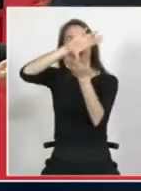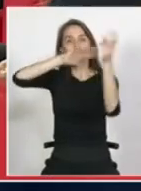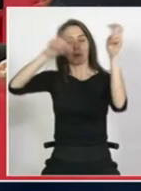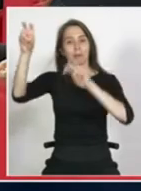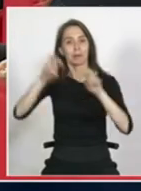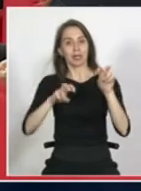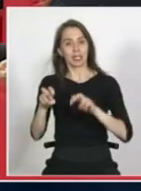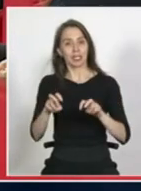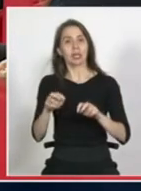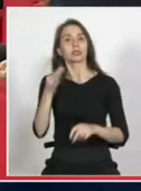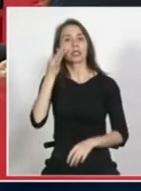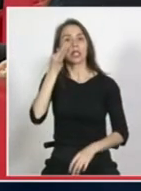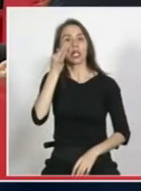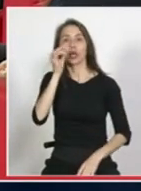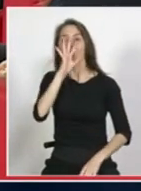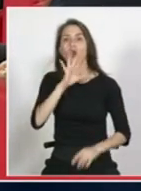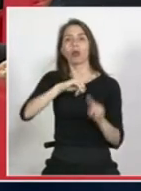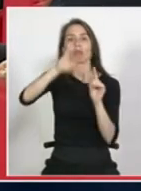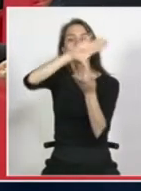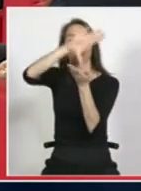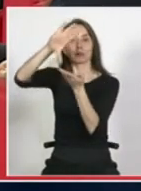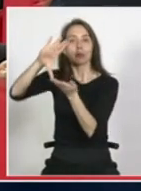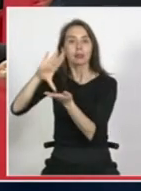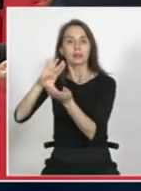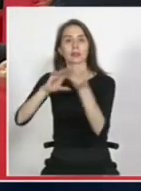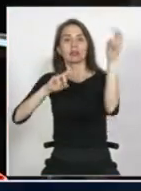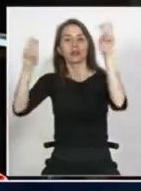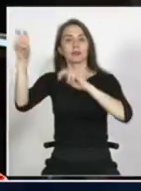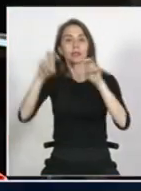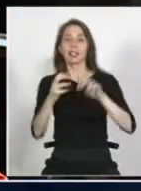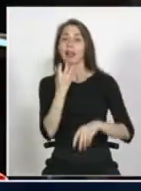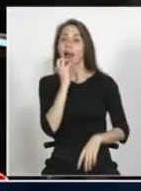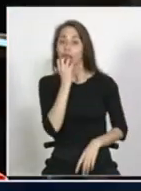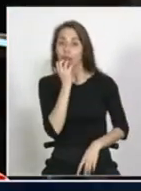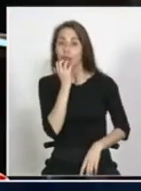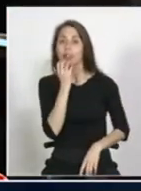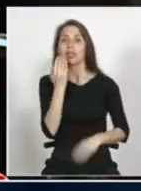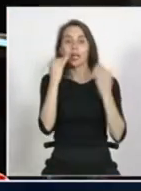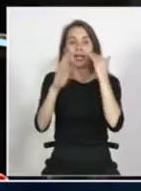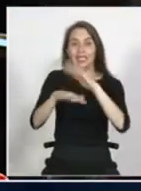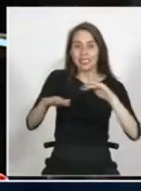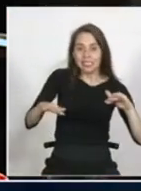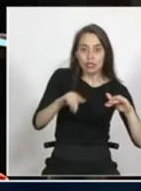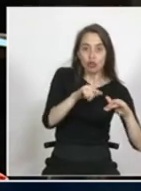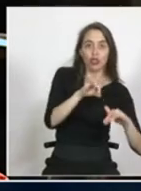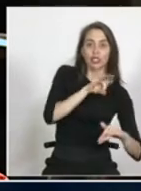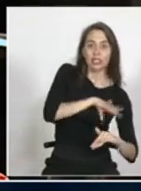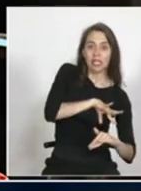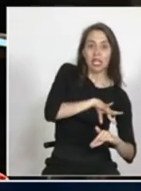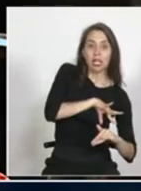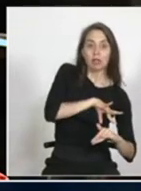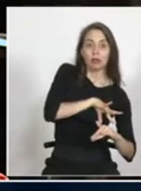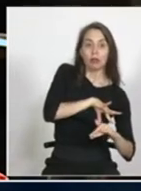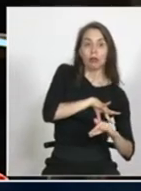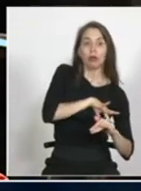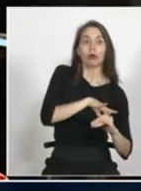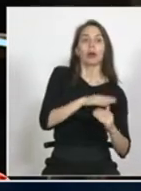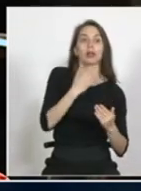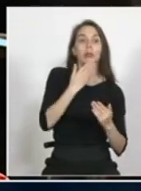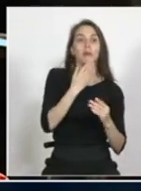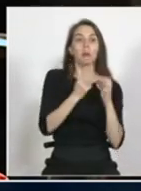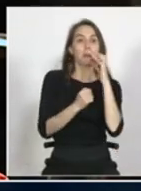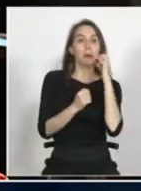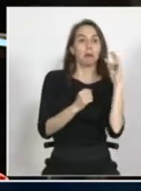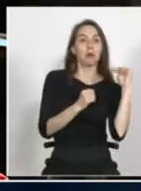tienen una raza distinta a la nuestra la mayoría de ellos los que al menos están llegando a Tufagasta sino que también con esos niños que son chilenos y que también tienen esa raza porque sus